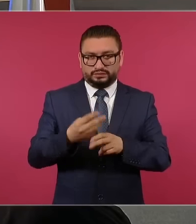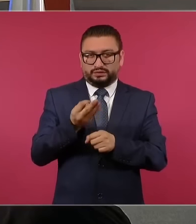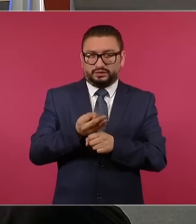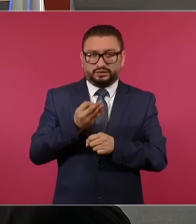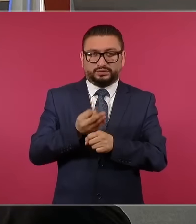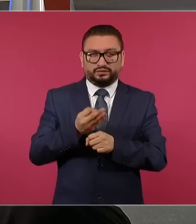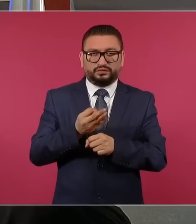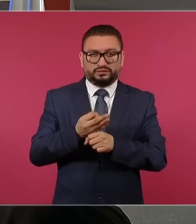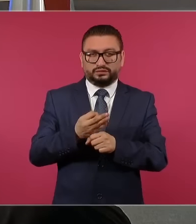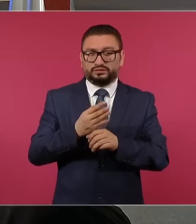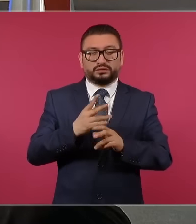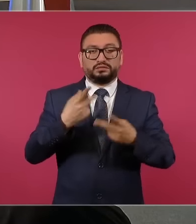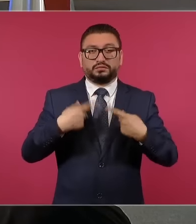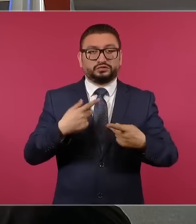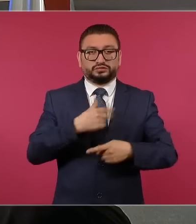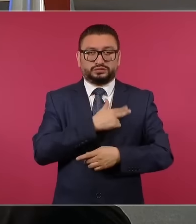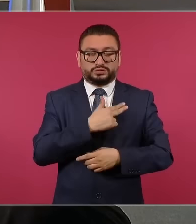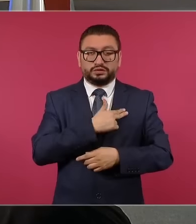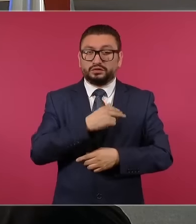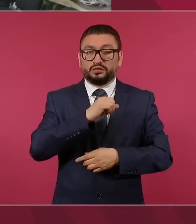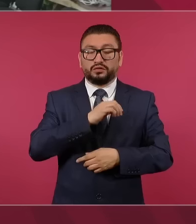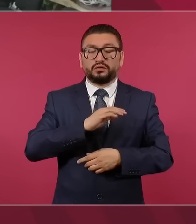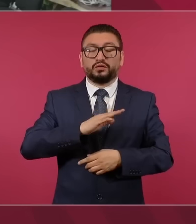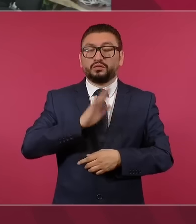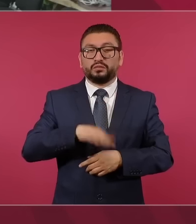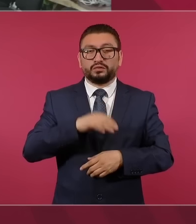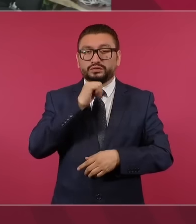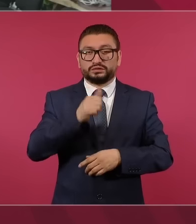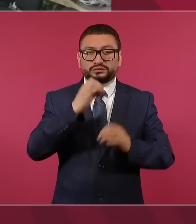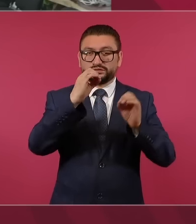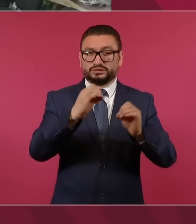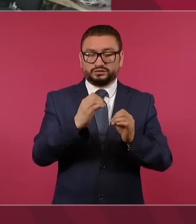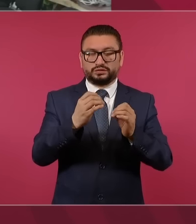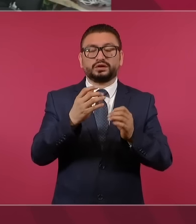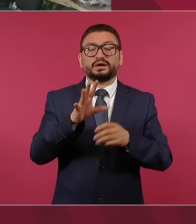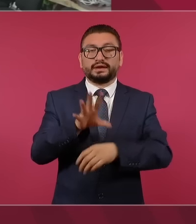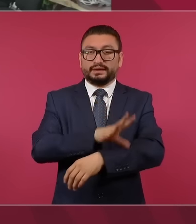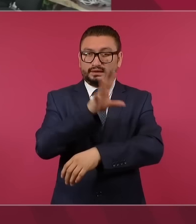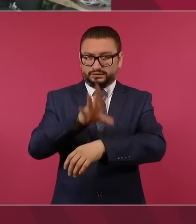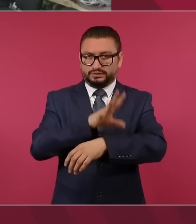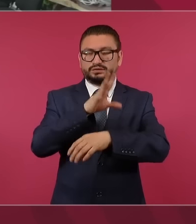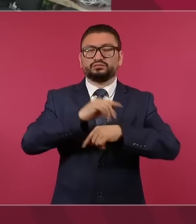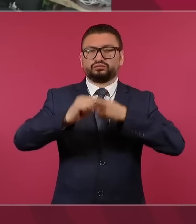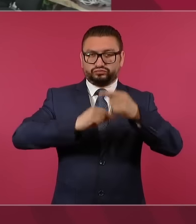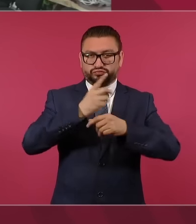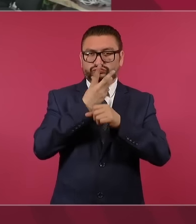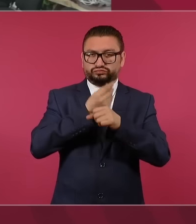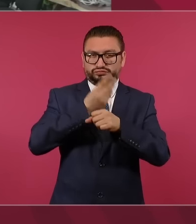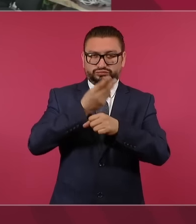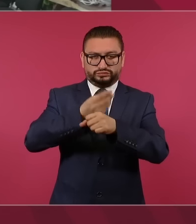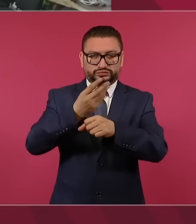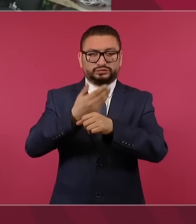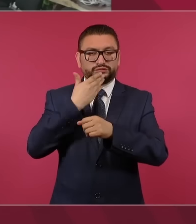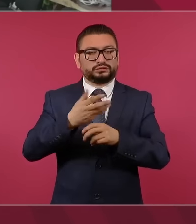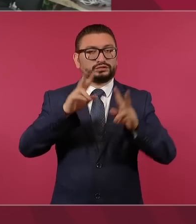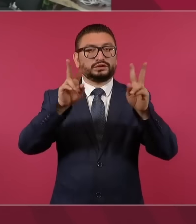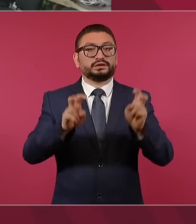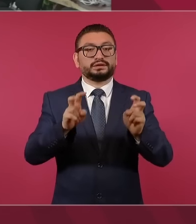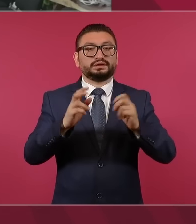momento saldo blanco y las afectaciones en energía eléctrica las iremos subsanando. En el tema de